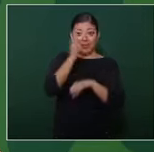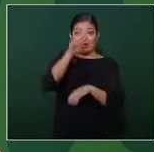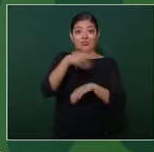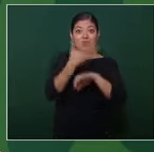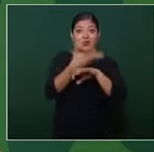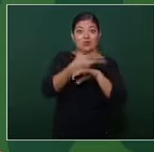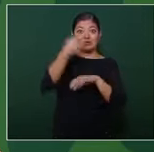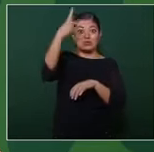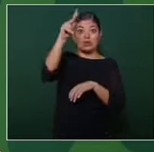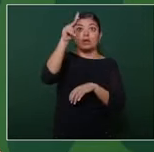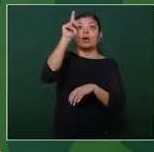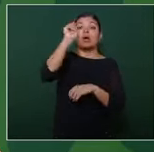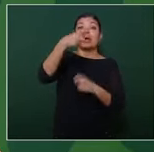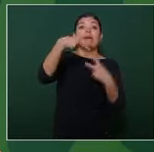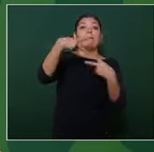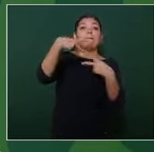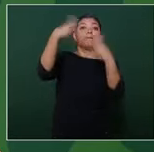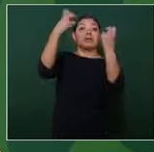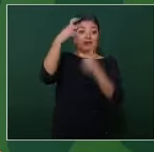pertenecían a México